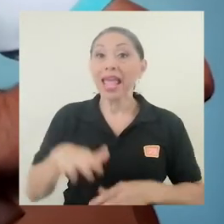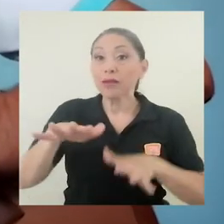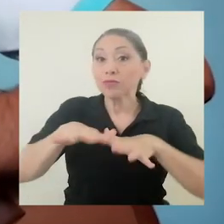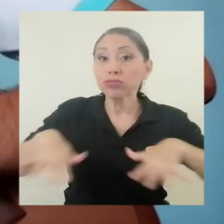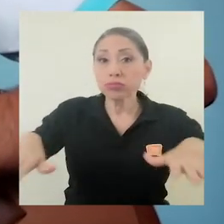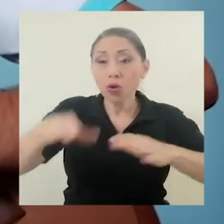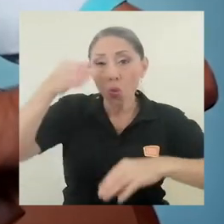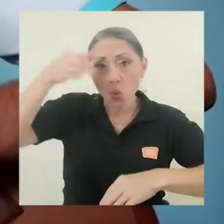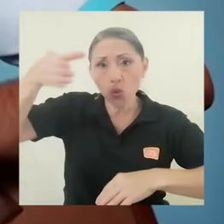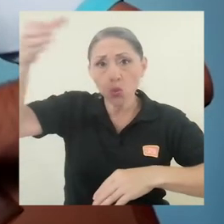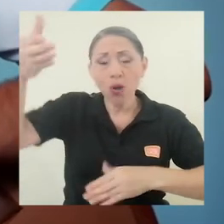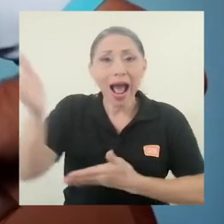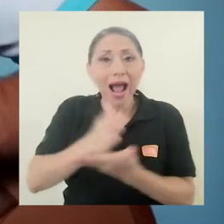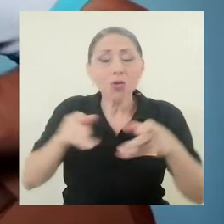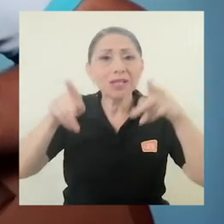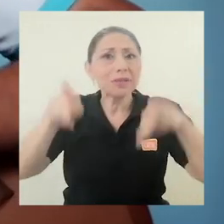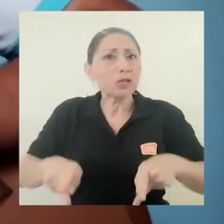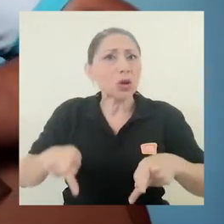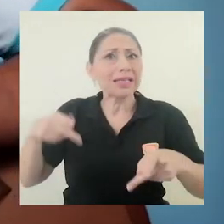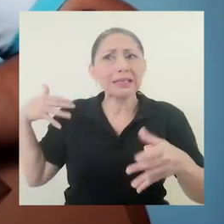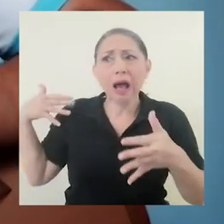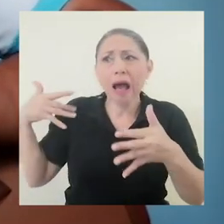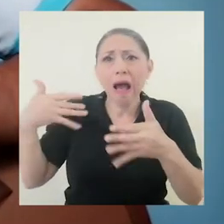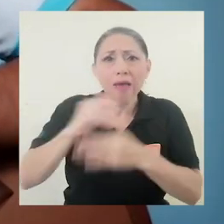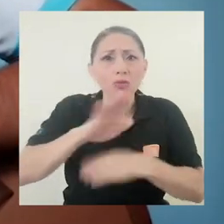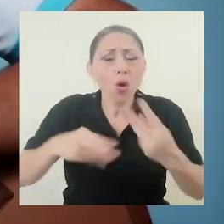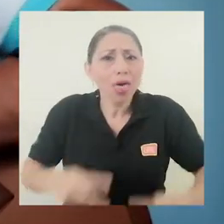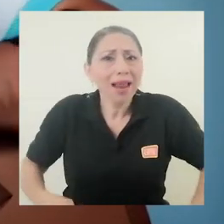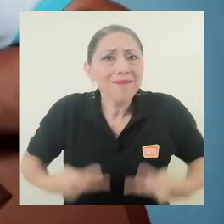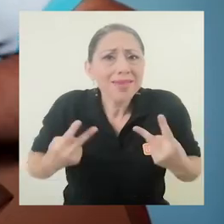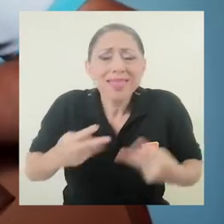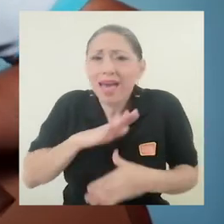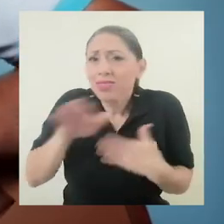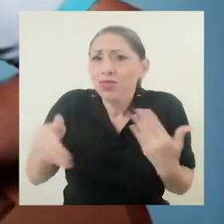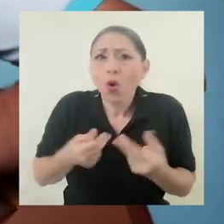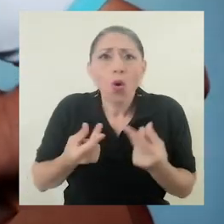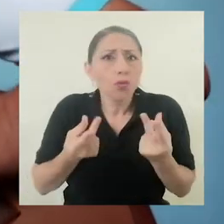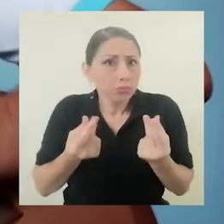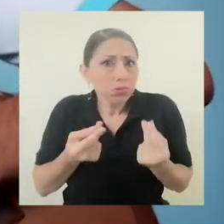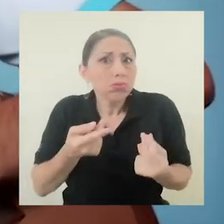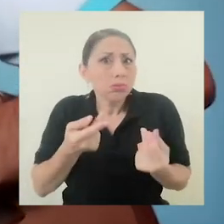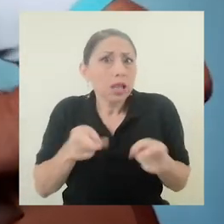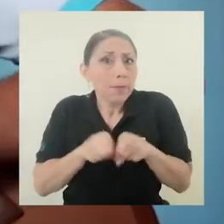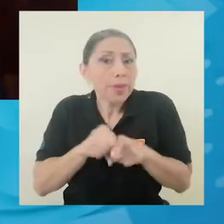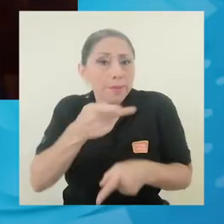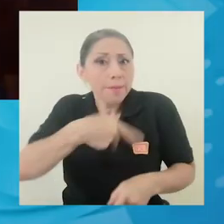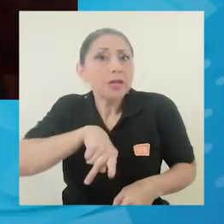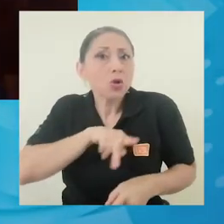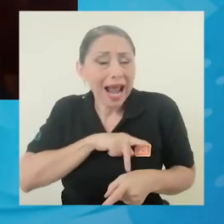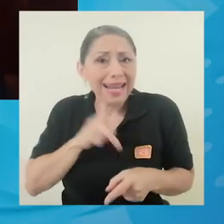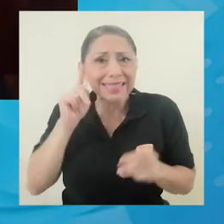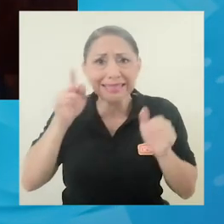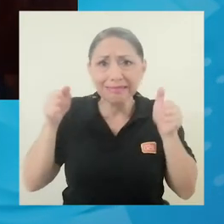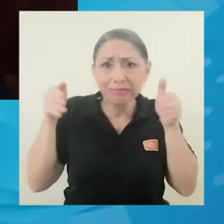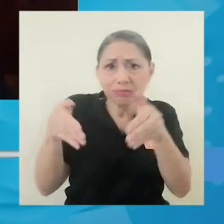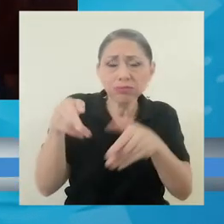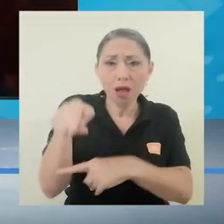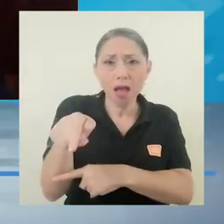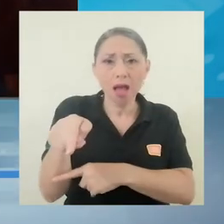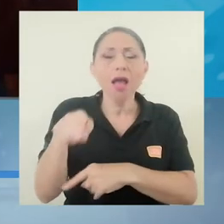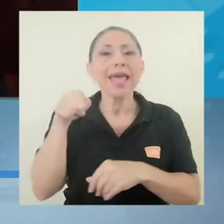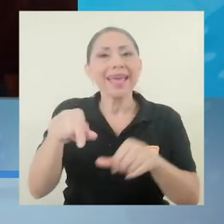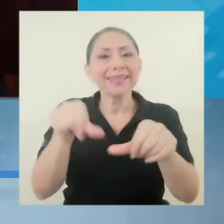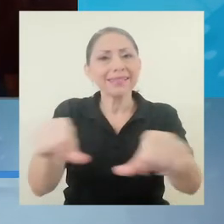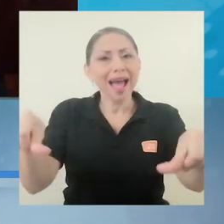la cultura hay gente que realmente ha entregado toda su vida, todos sus recursos personales incluso, entonces creo que es un sector